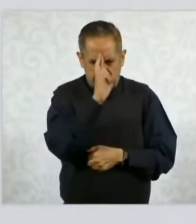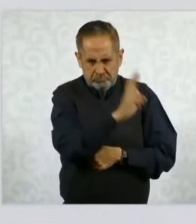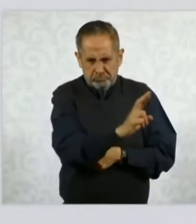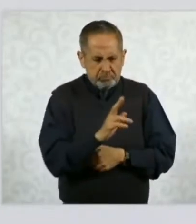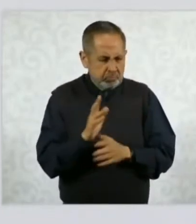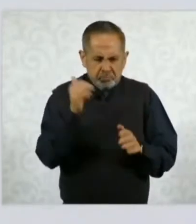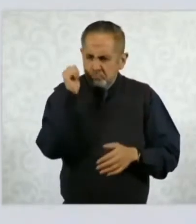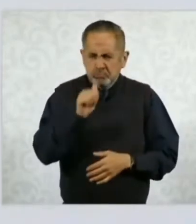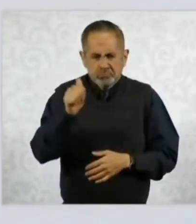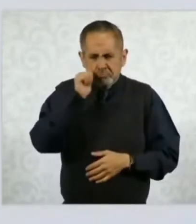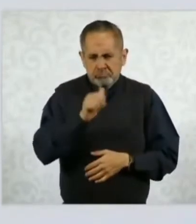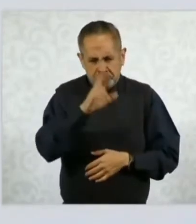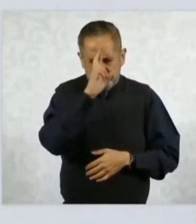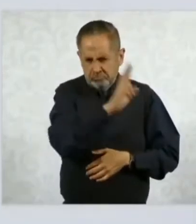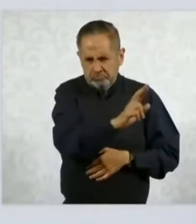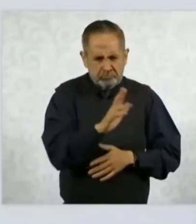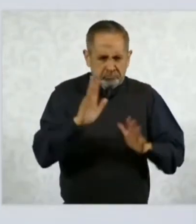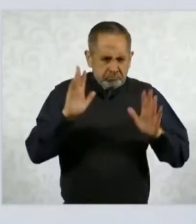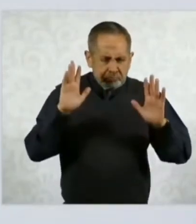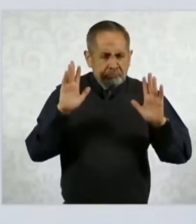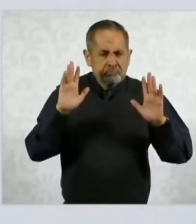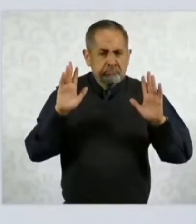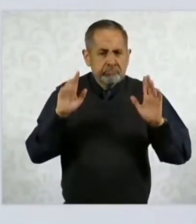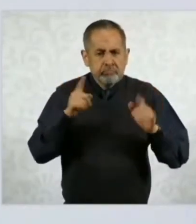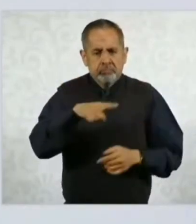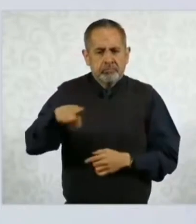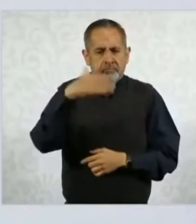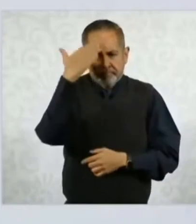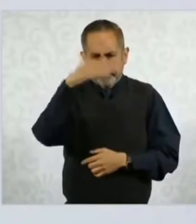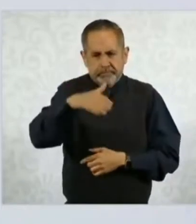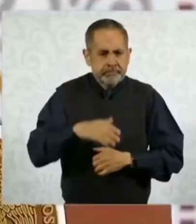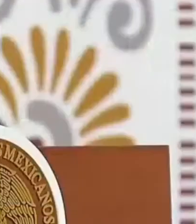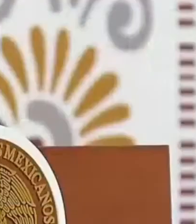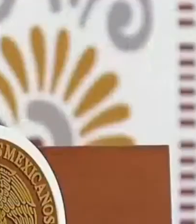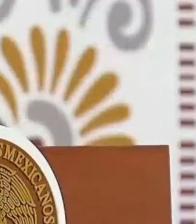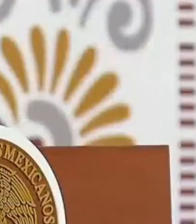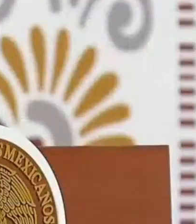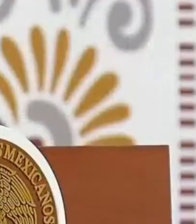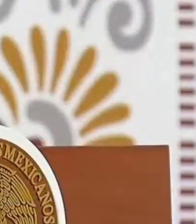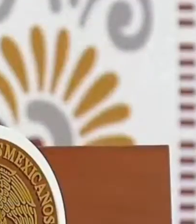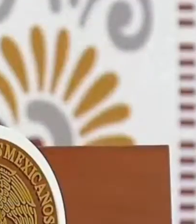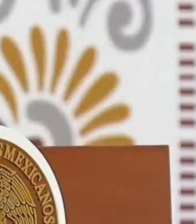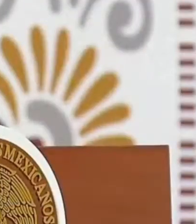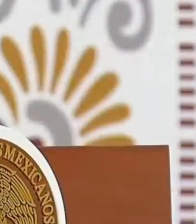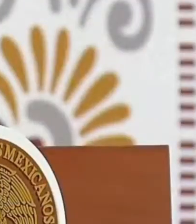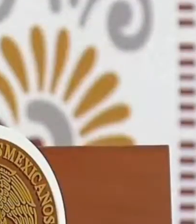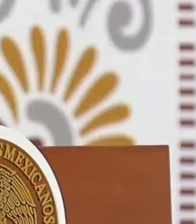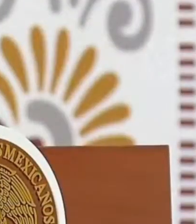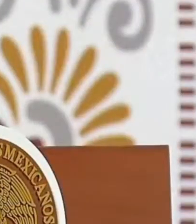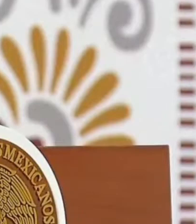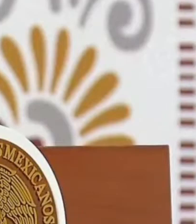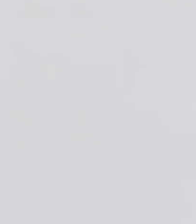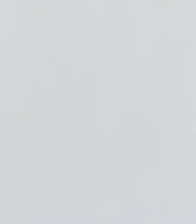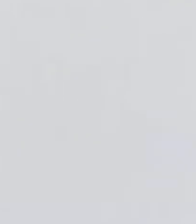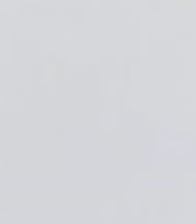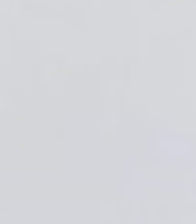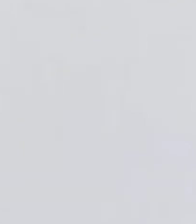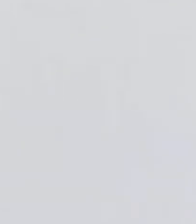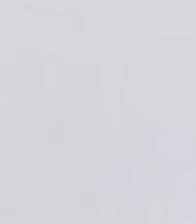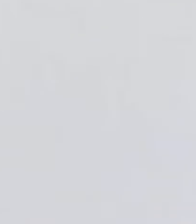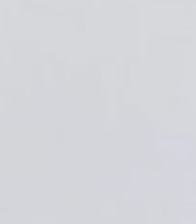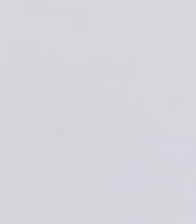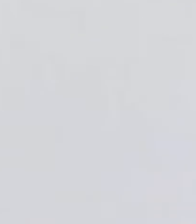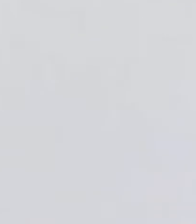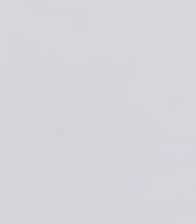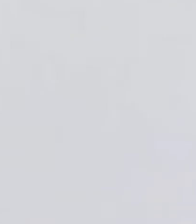ustedes saben que no estamos de acuerdo con la manera en que se condujo el